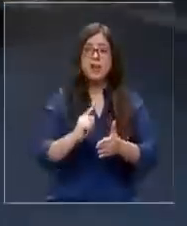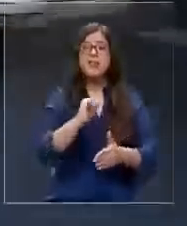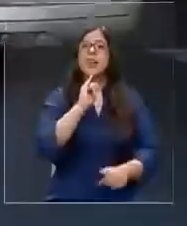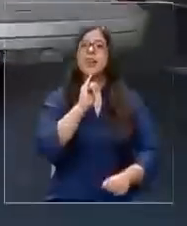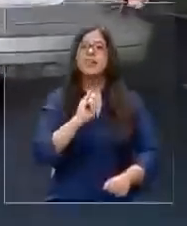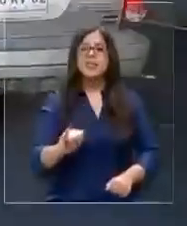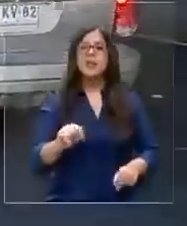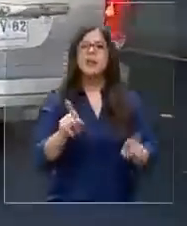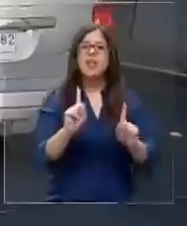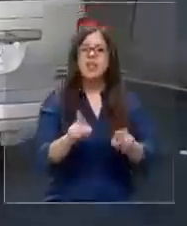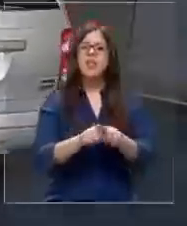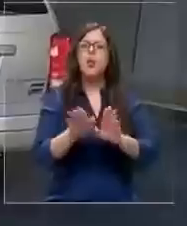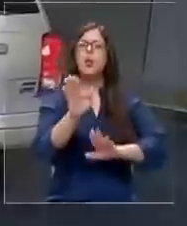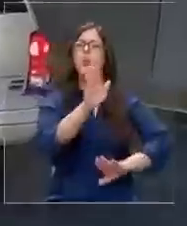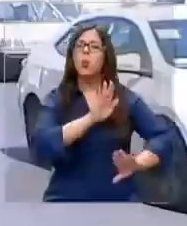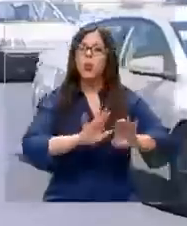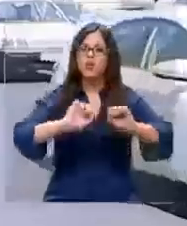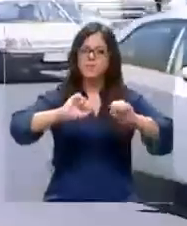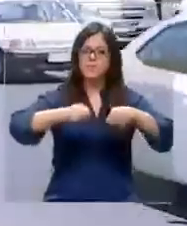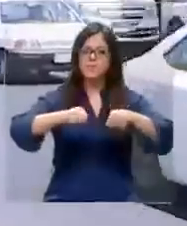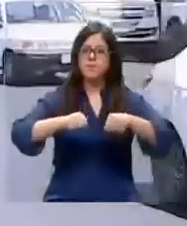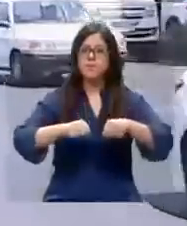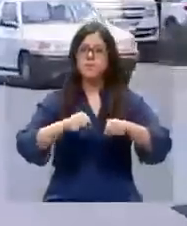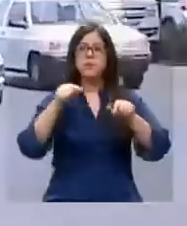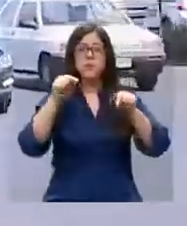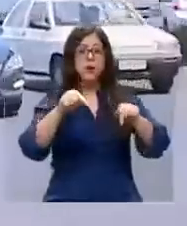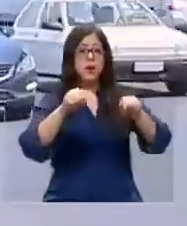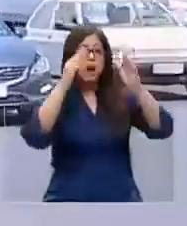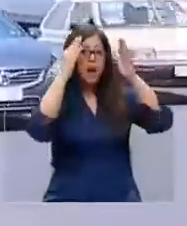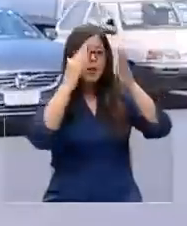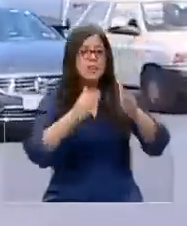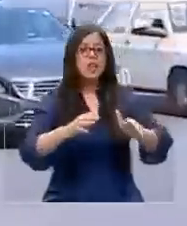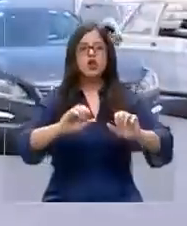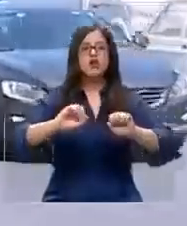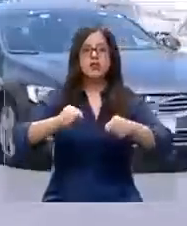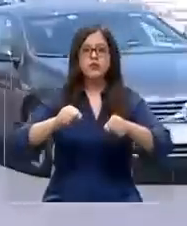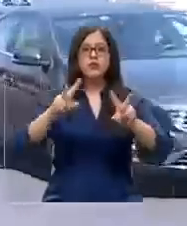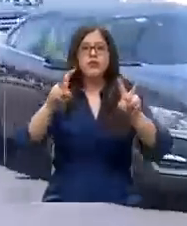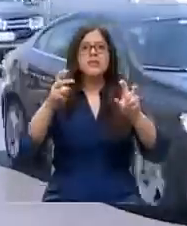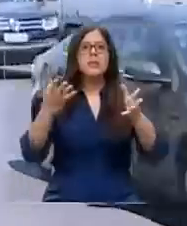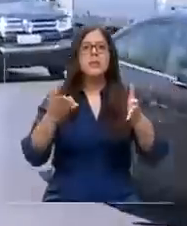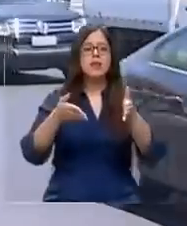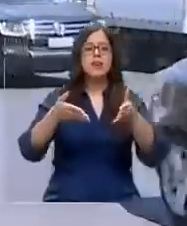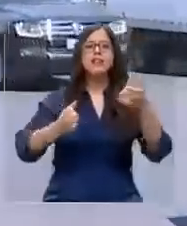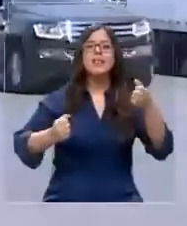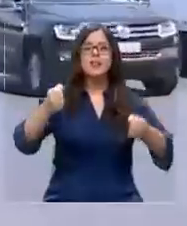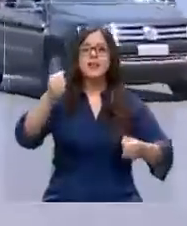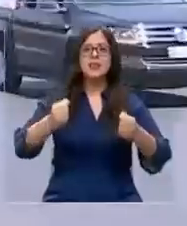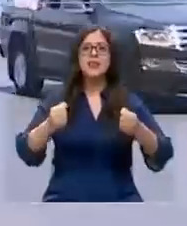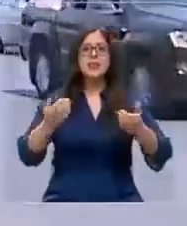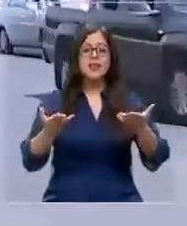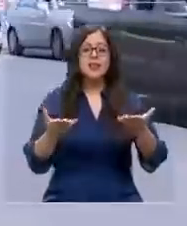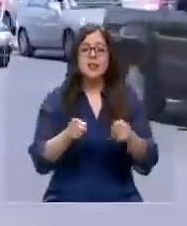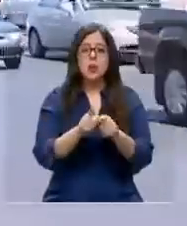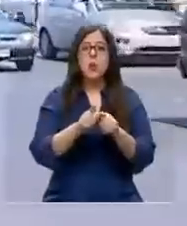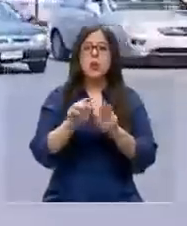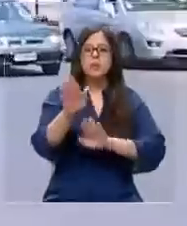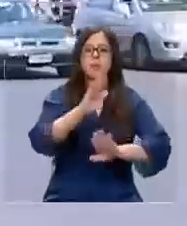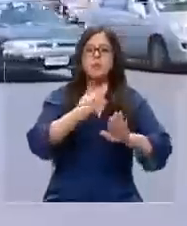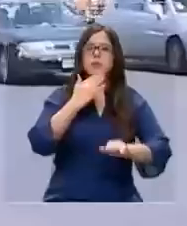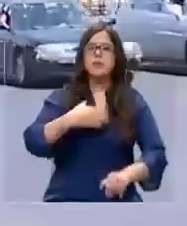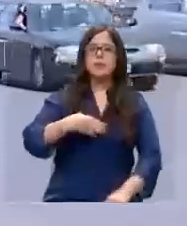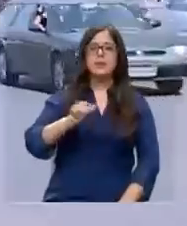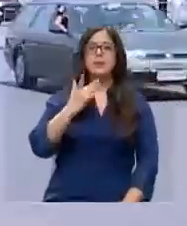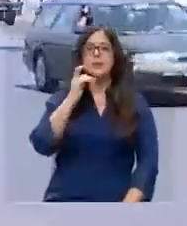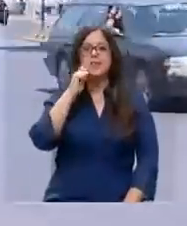que siempre se maneje la defensiva. Conducir atento a las condiciones del tránsito con precaución, con empatía, porque voy a poner